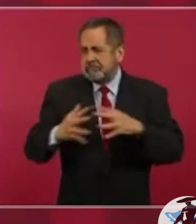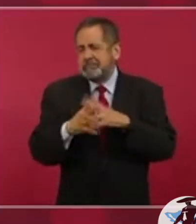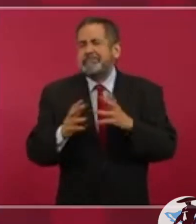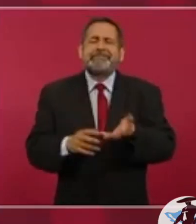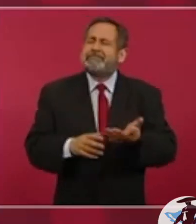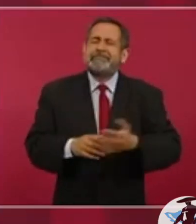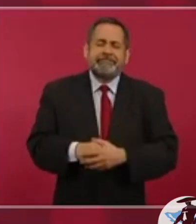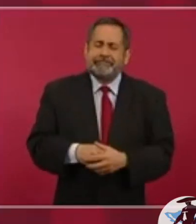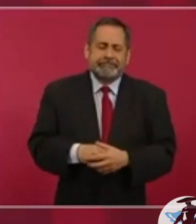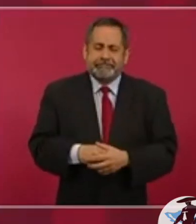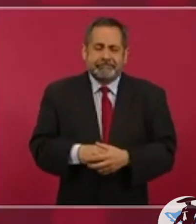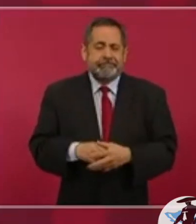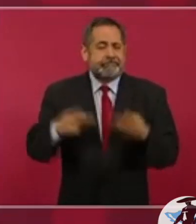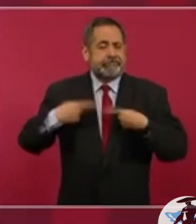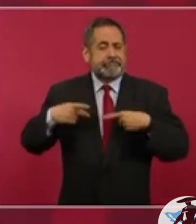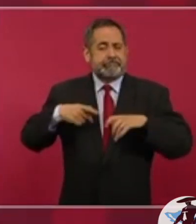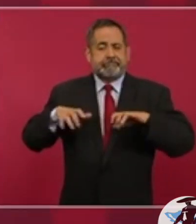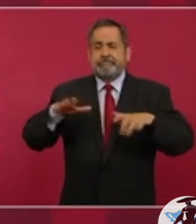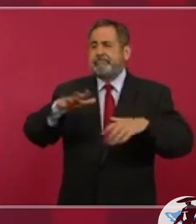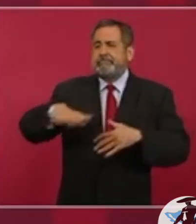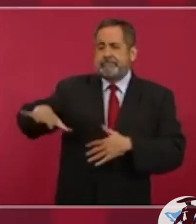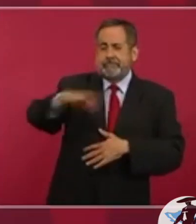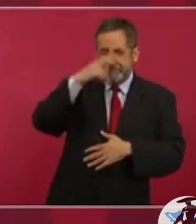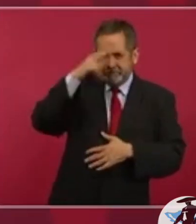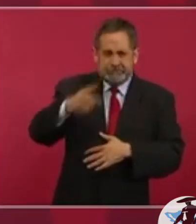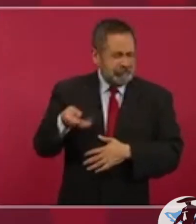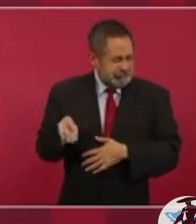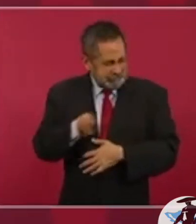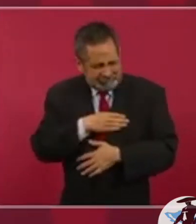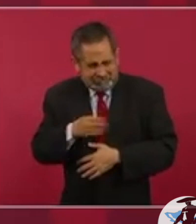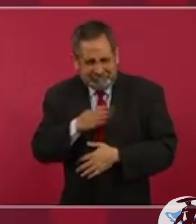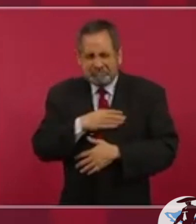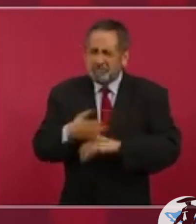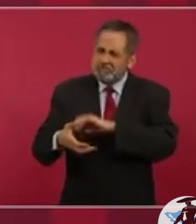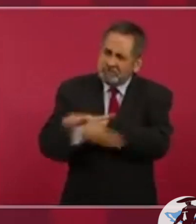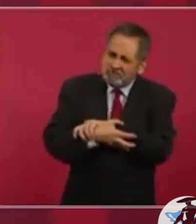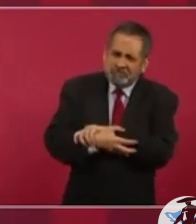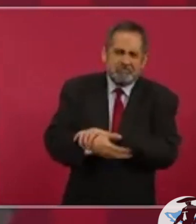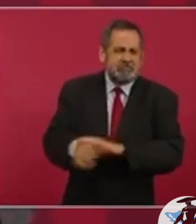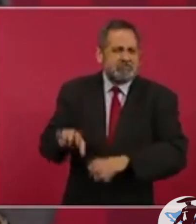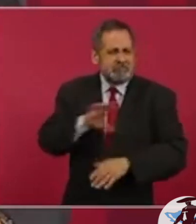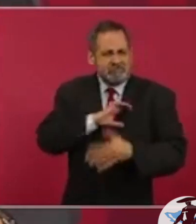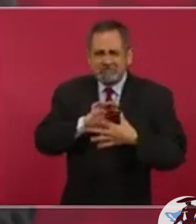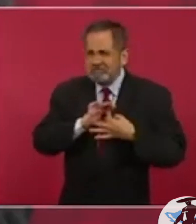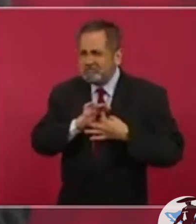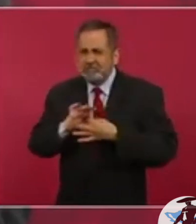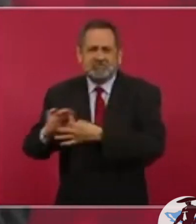pueblo bueno, fraterno, solidario,